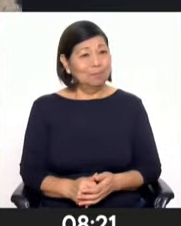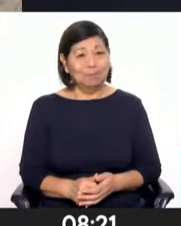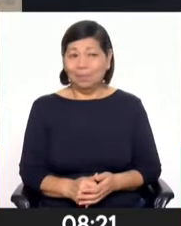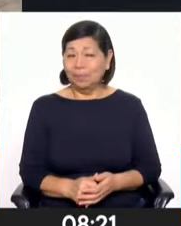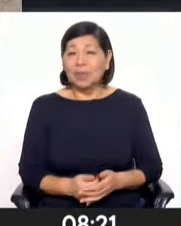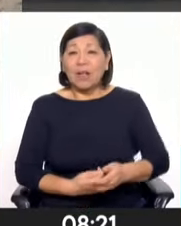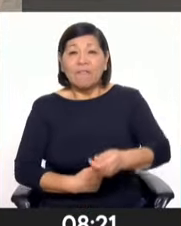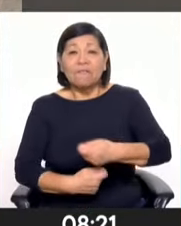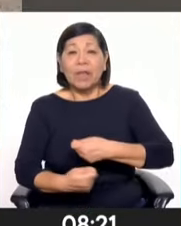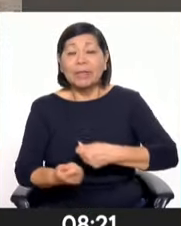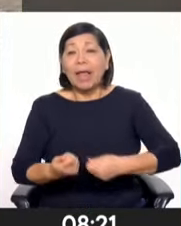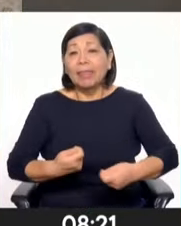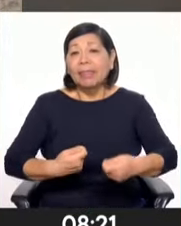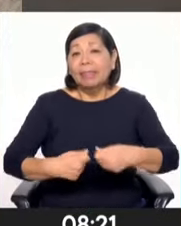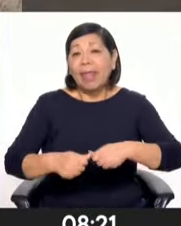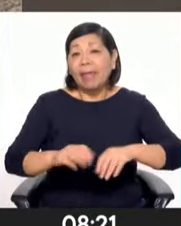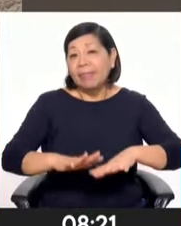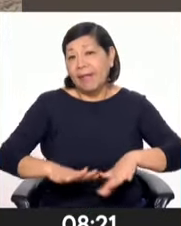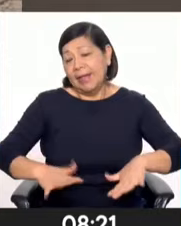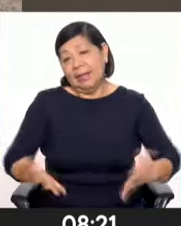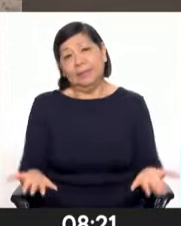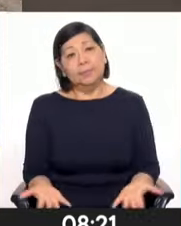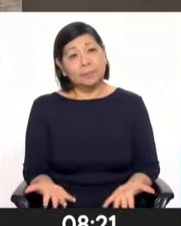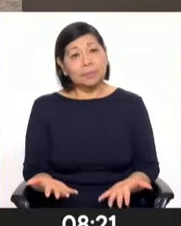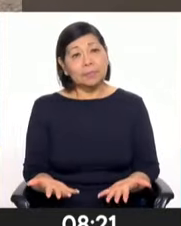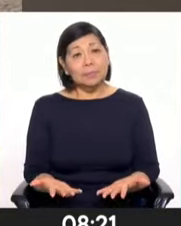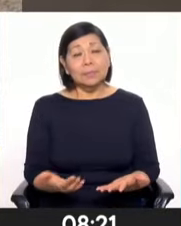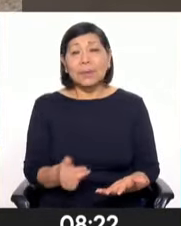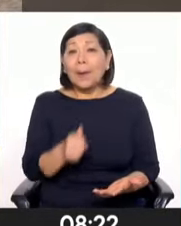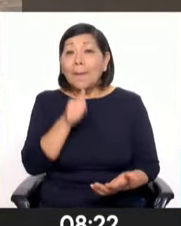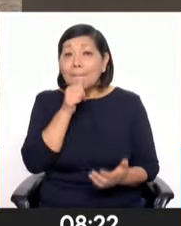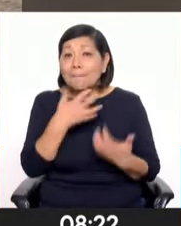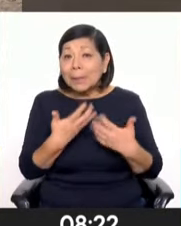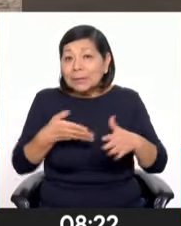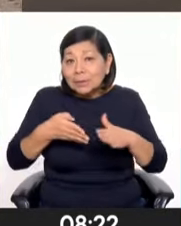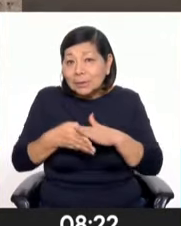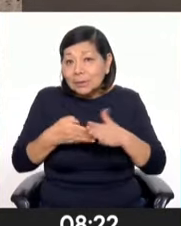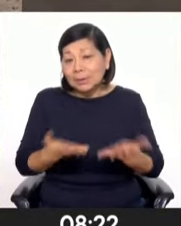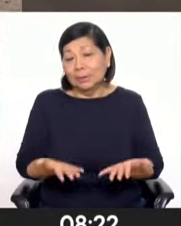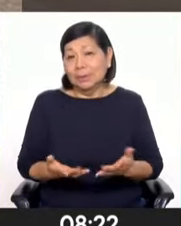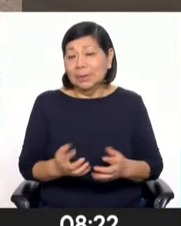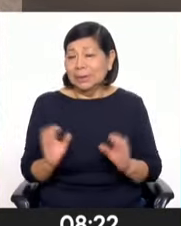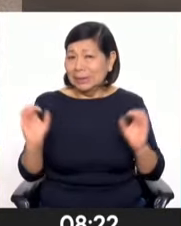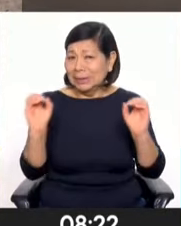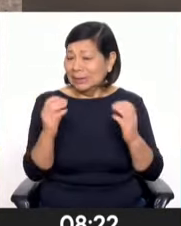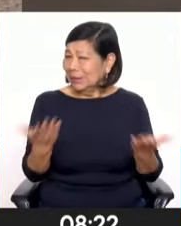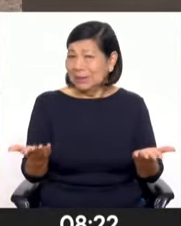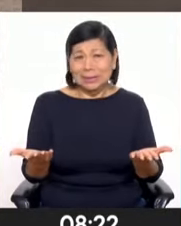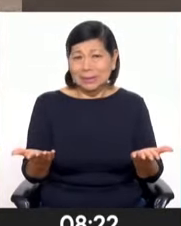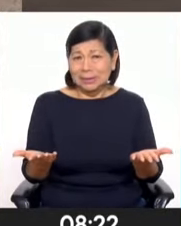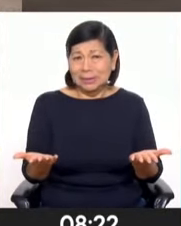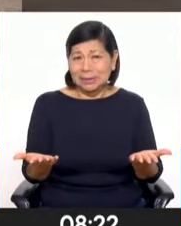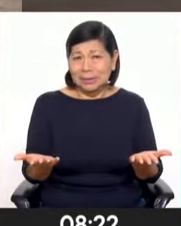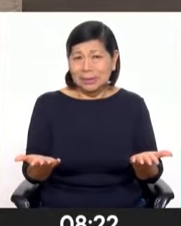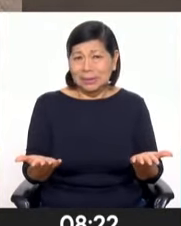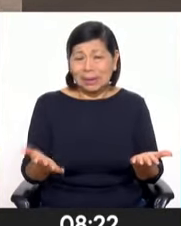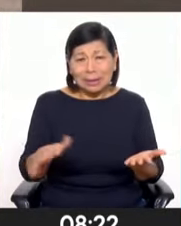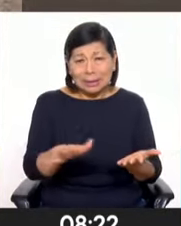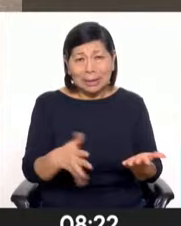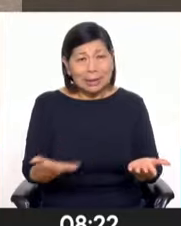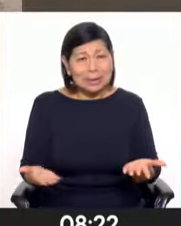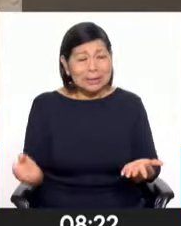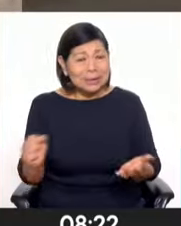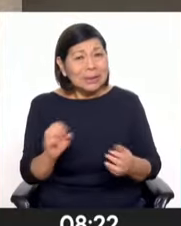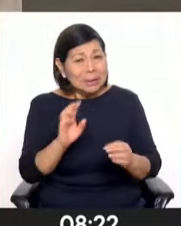gente, traficantes de terrenos, ¿no?, todos, y empresa privada que está ingresando sin ni siquiera tener un CIRA, ¿no?,